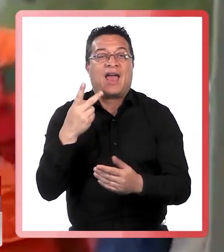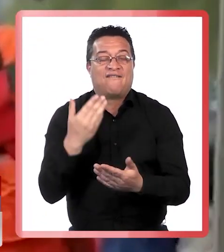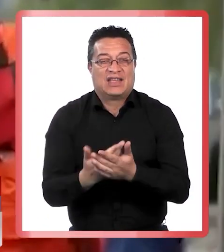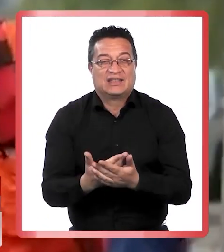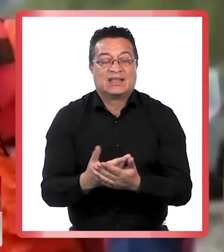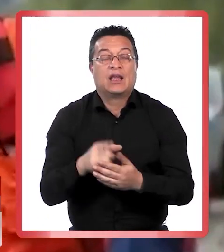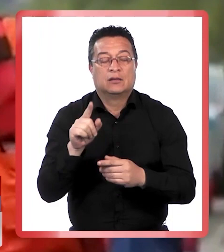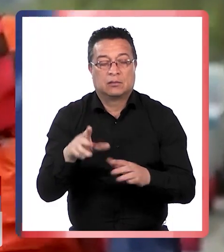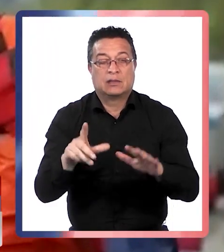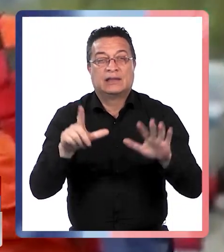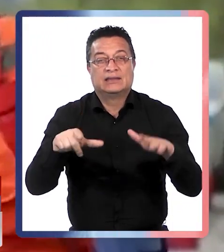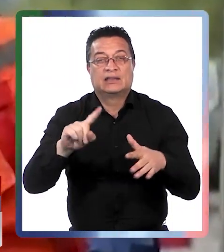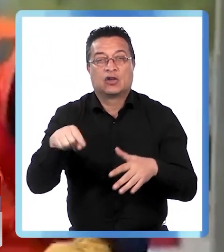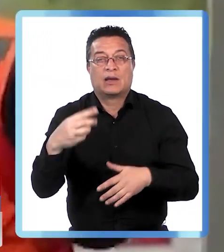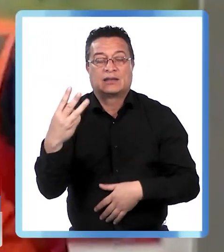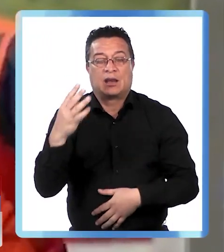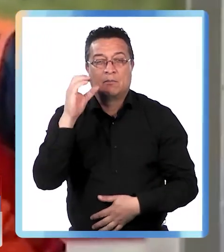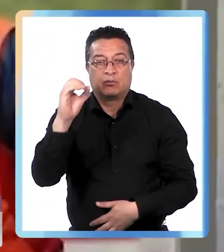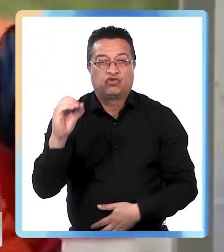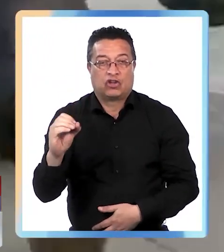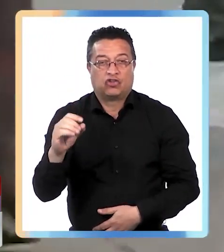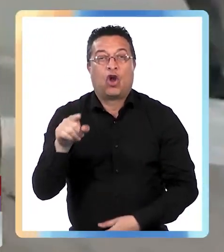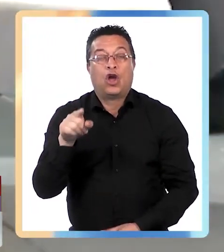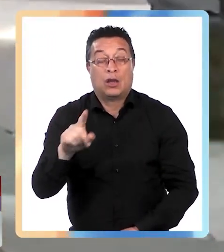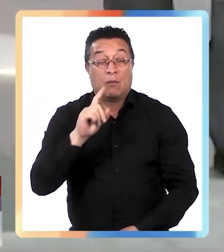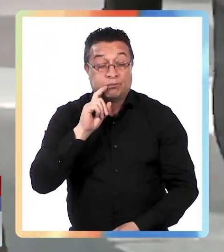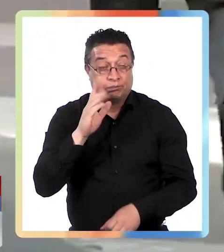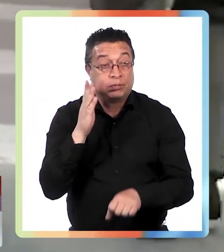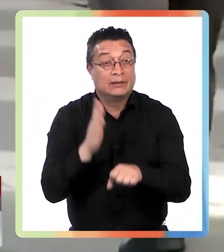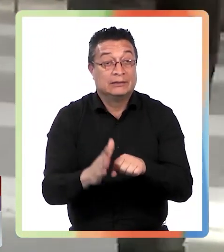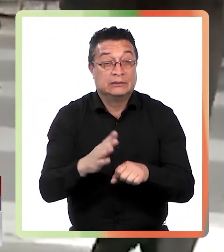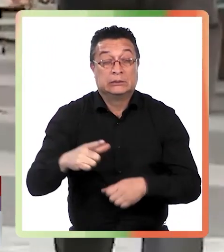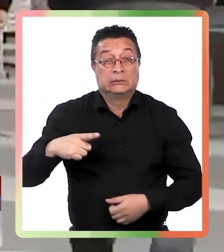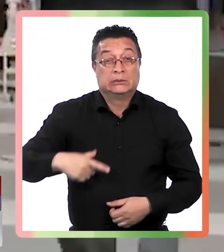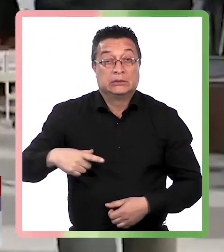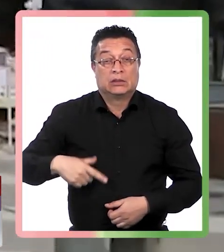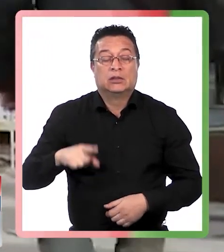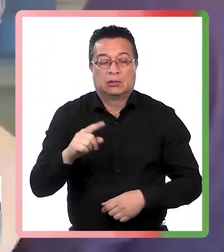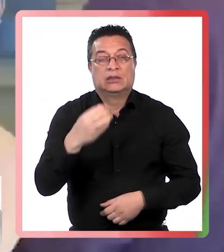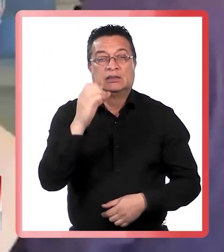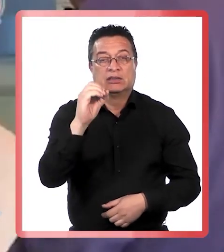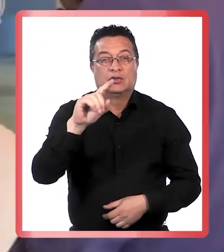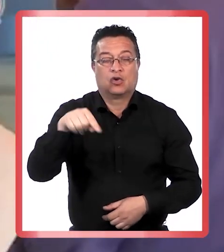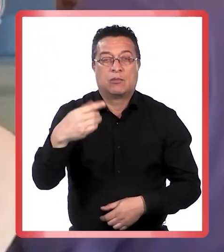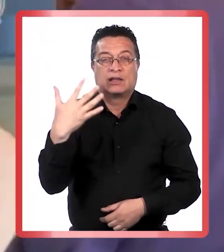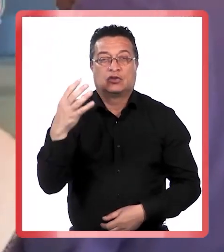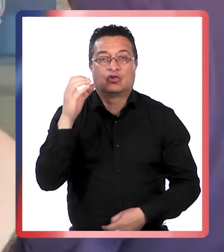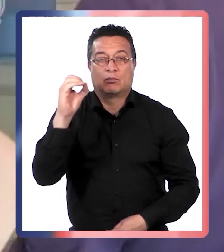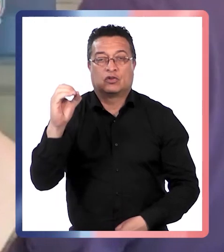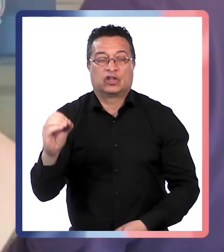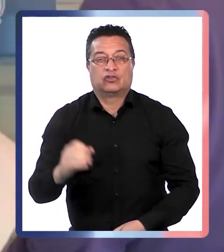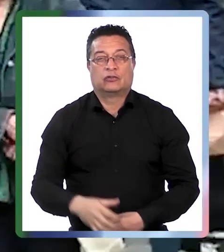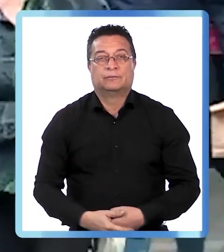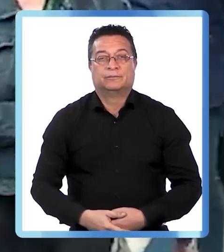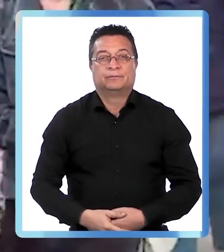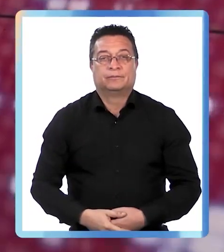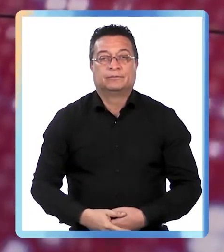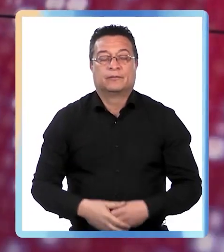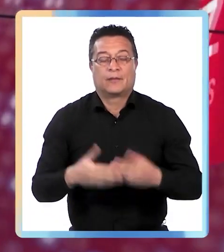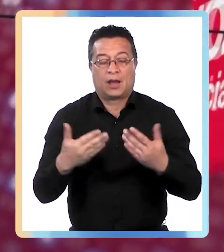vez que marcan un 17,3% y quienes se encontraban cesantes que marcaron un 0,5%